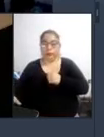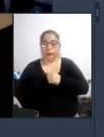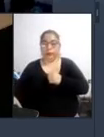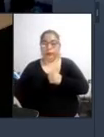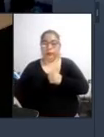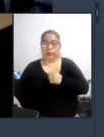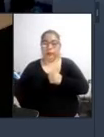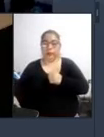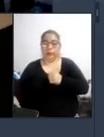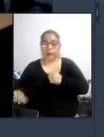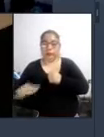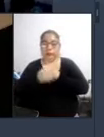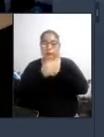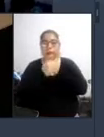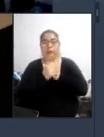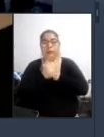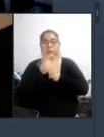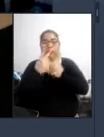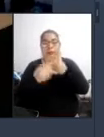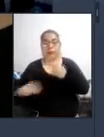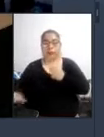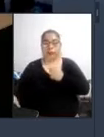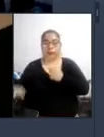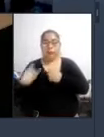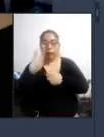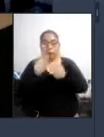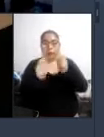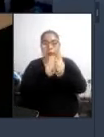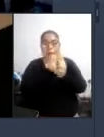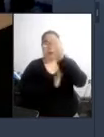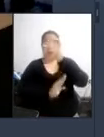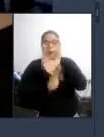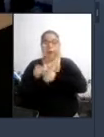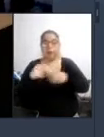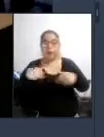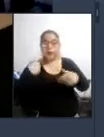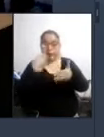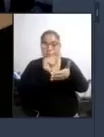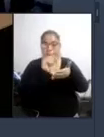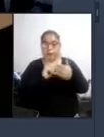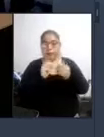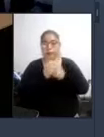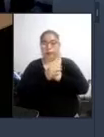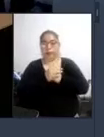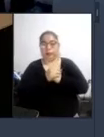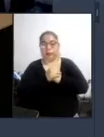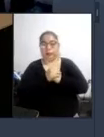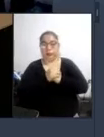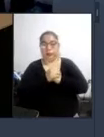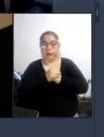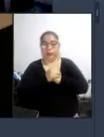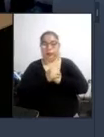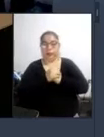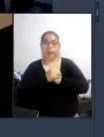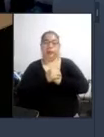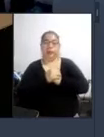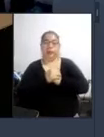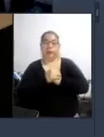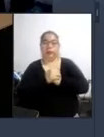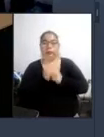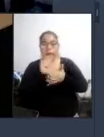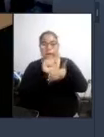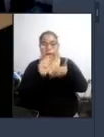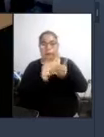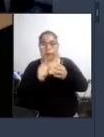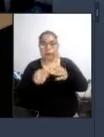brindar mayores facilidades para que las personas con discapacidad puedan registrarse no solamente nos interesa el registro sino el registro de actualización